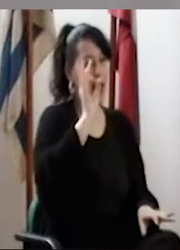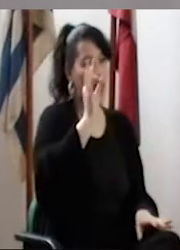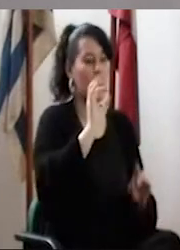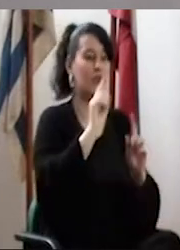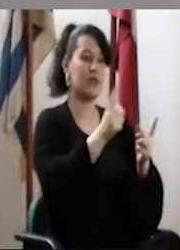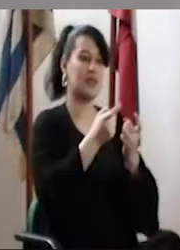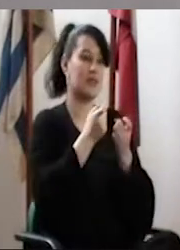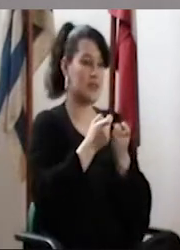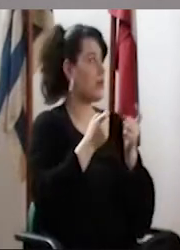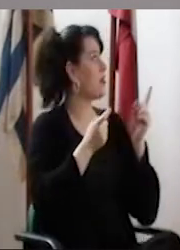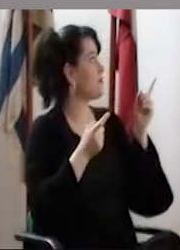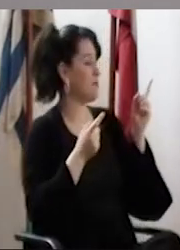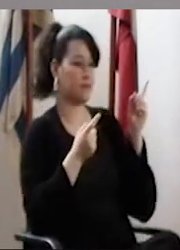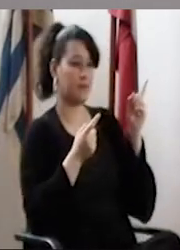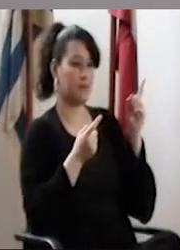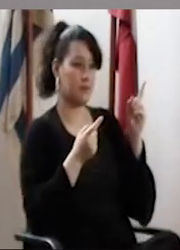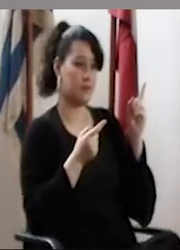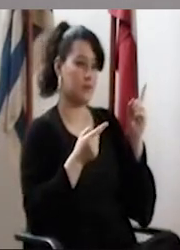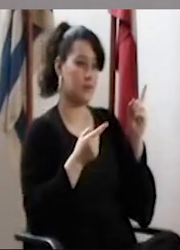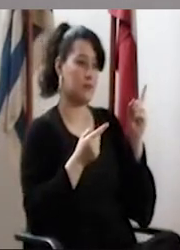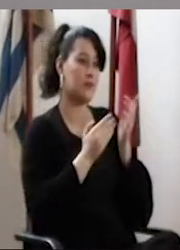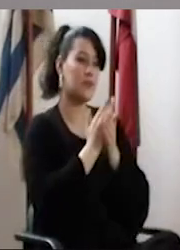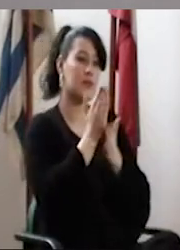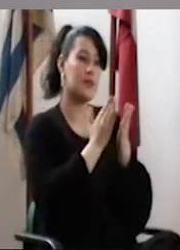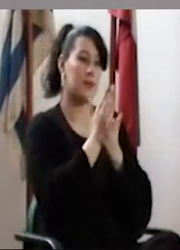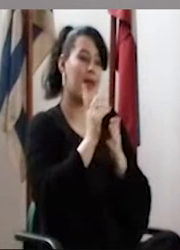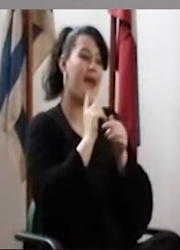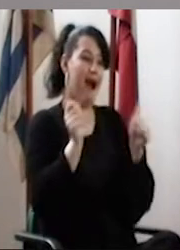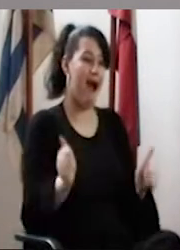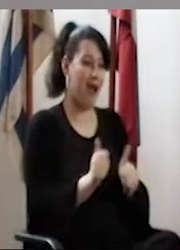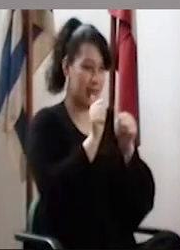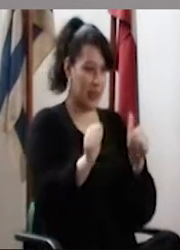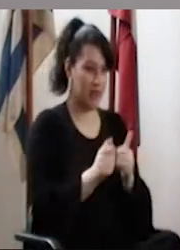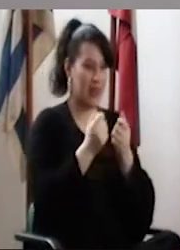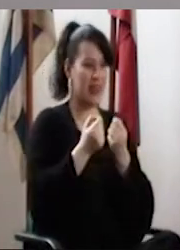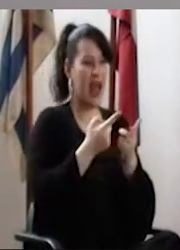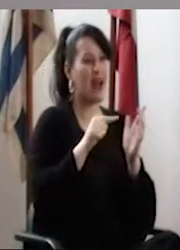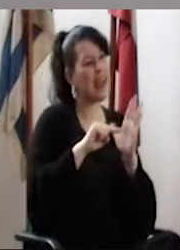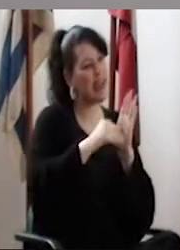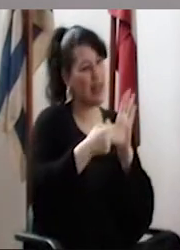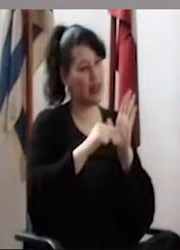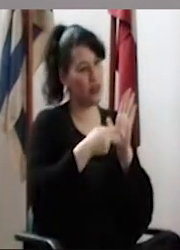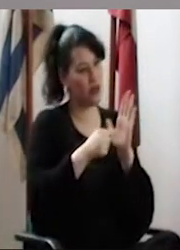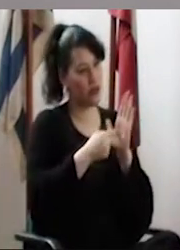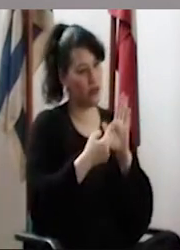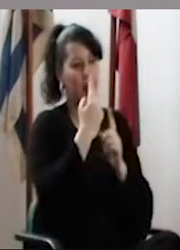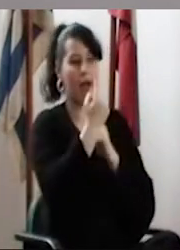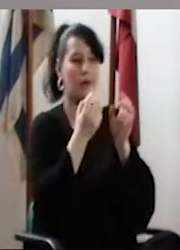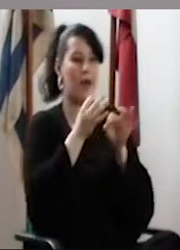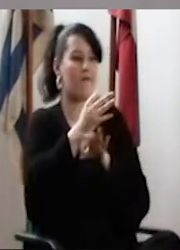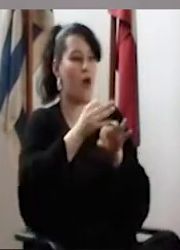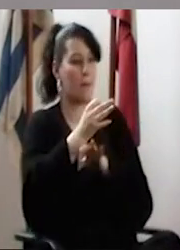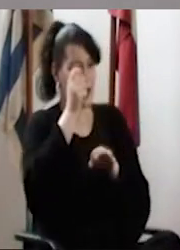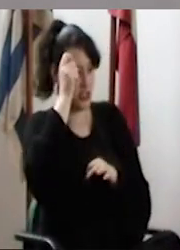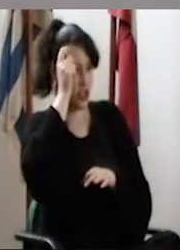grado, ¿sí? van a tener que estar siendo actividades que otorguen créditos en